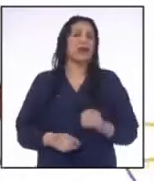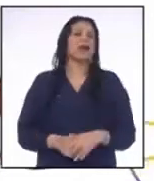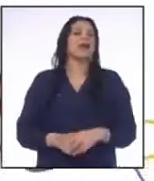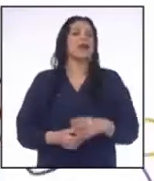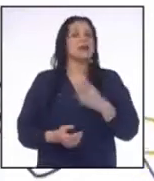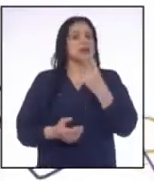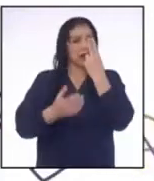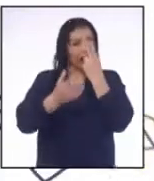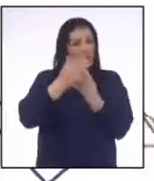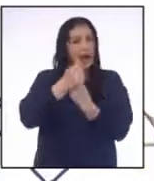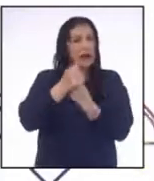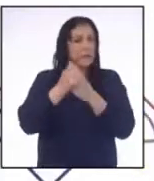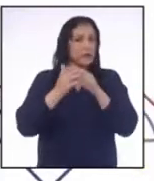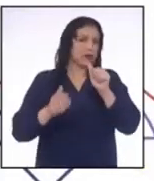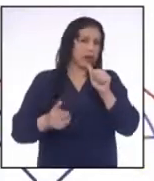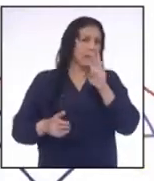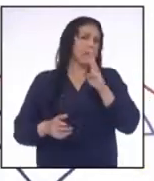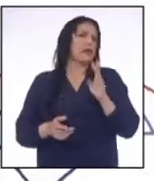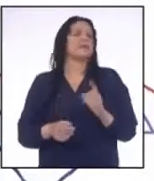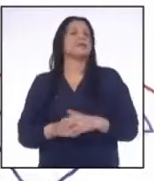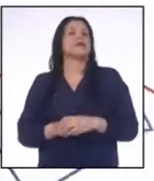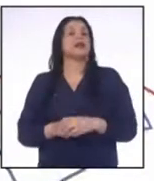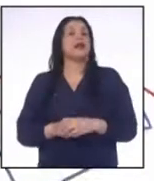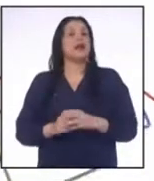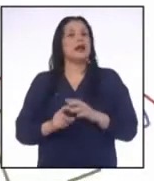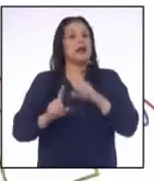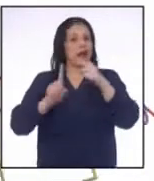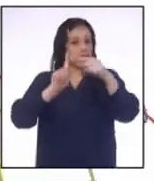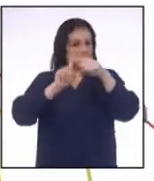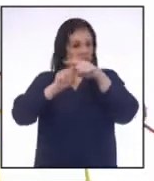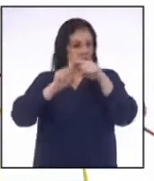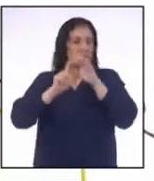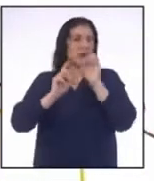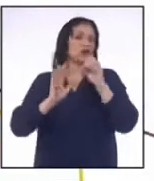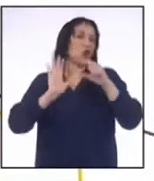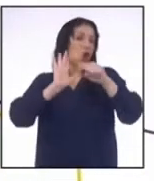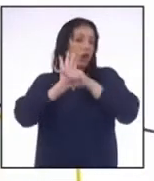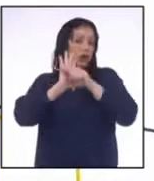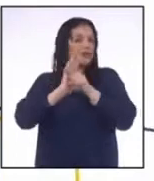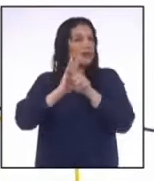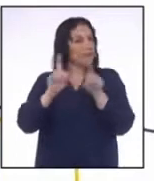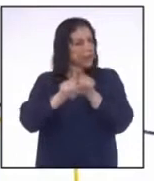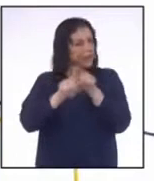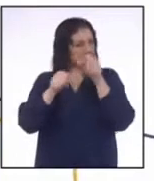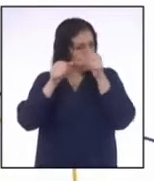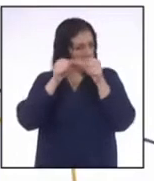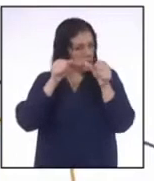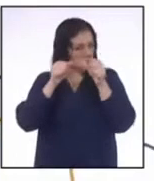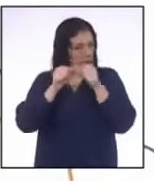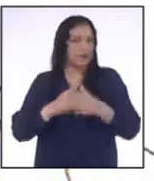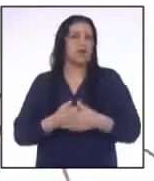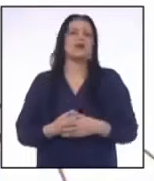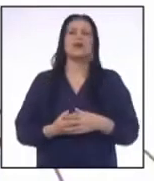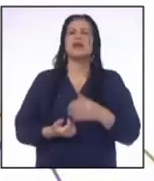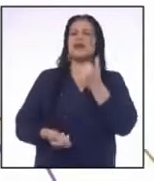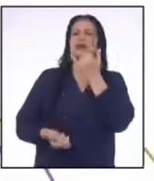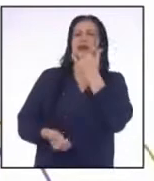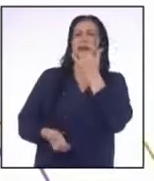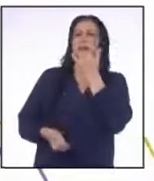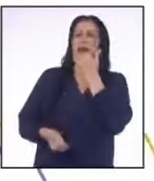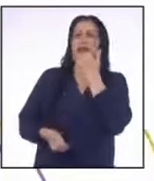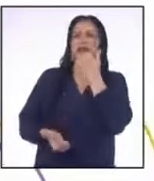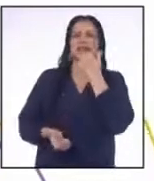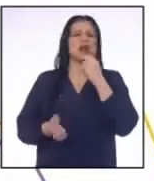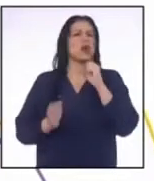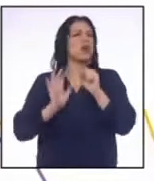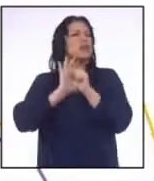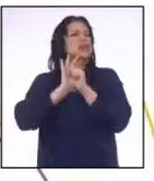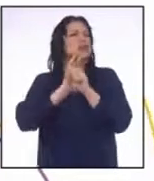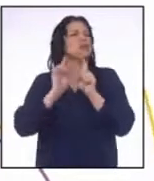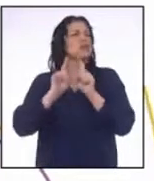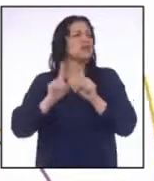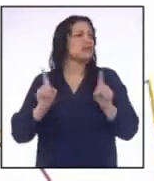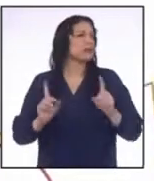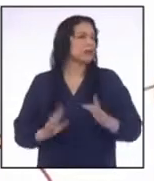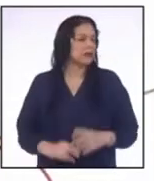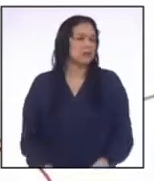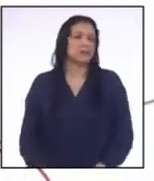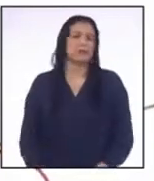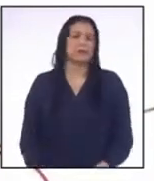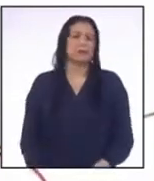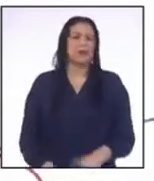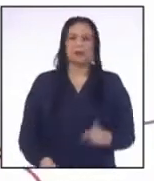si a ambos miembros de la inequación Le sumas o restas una misma cantidad ¿Qué pasa con el signo de desigualdad?